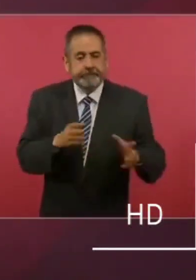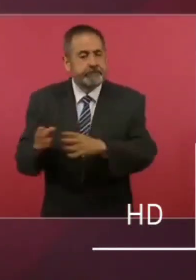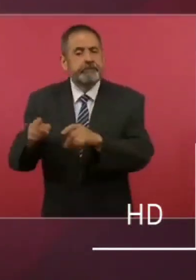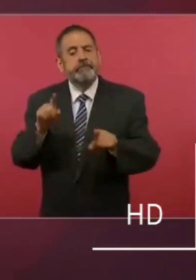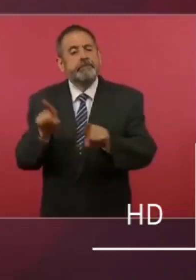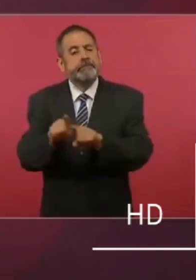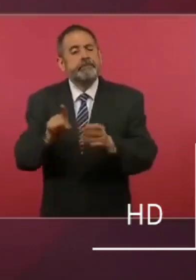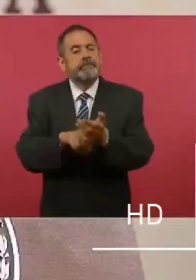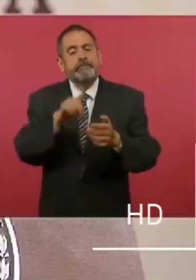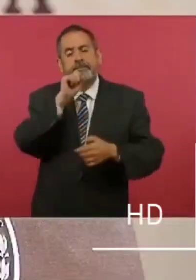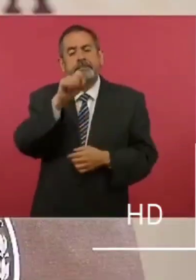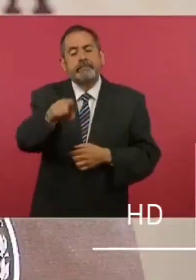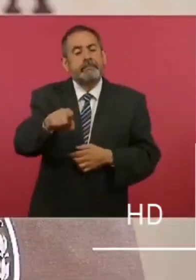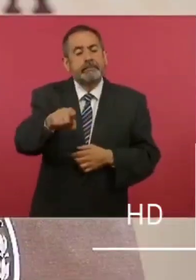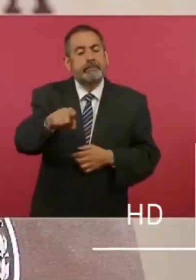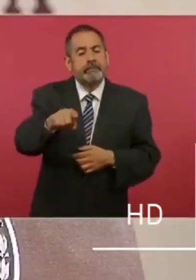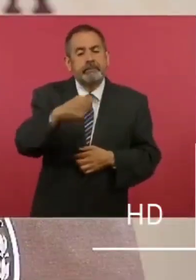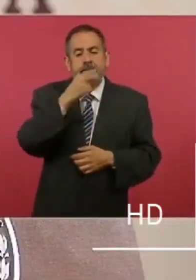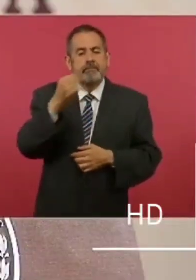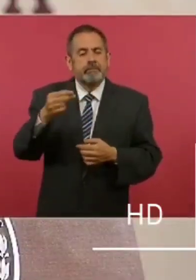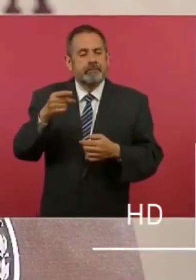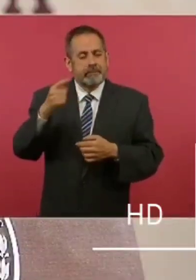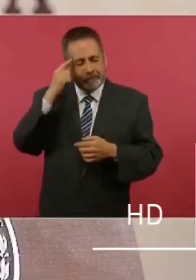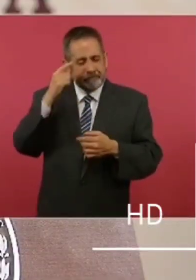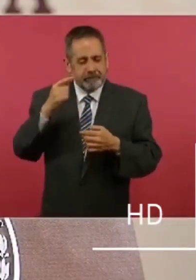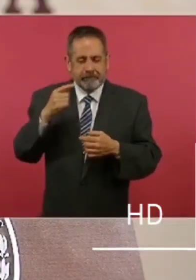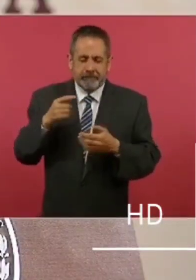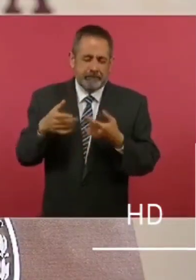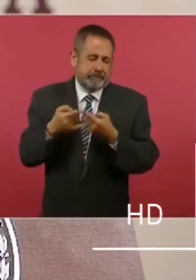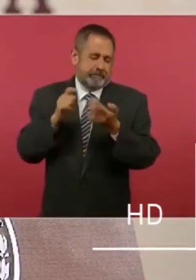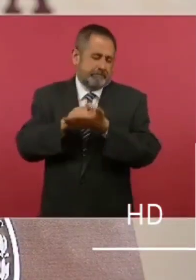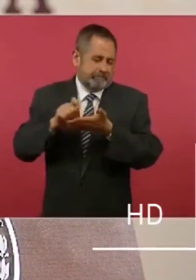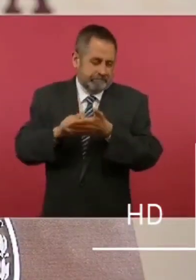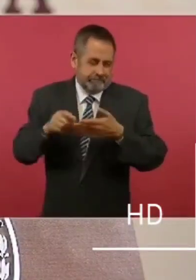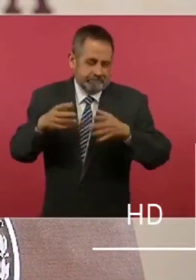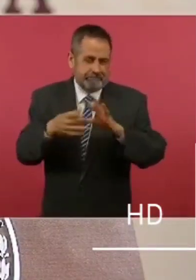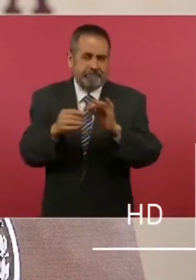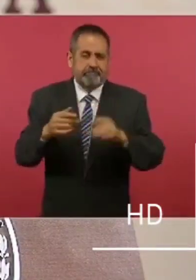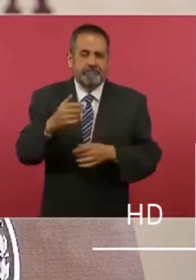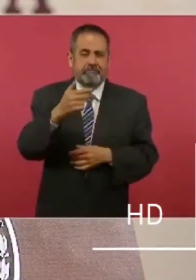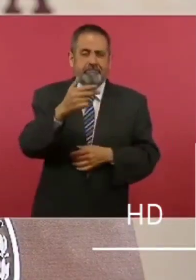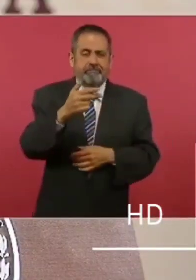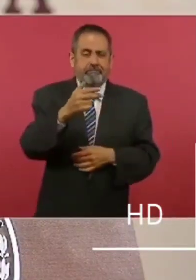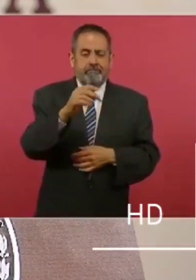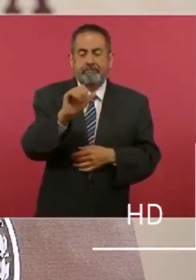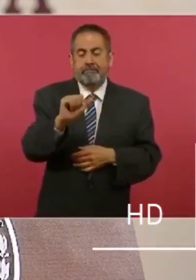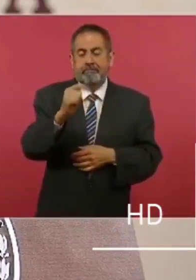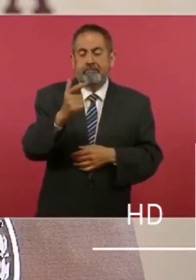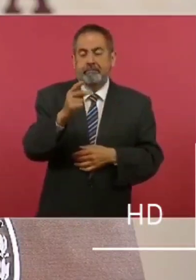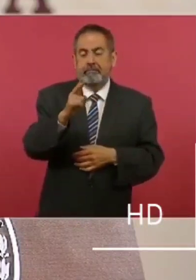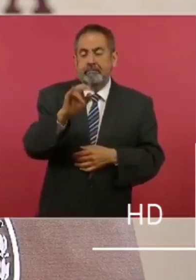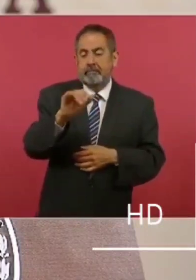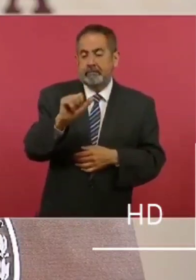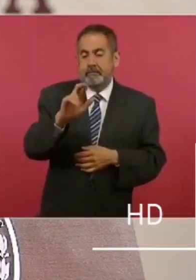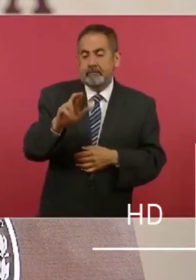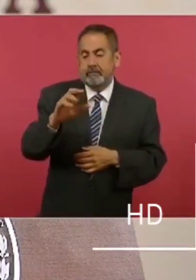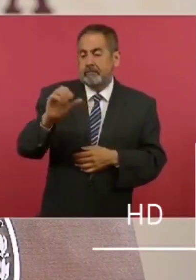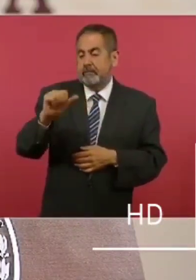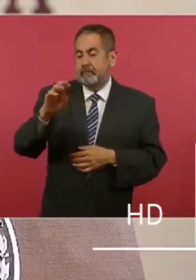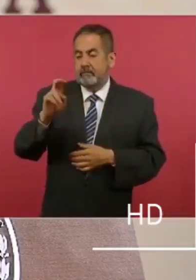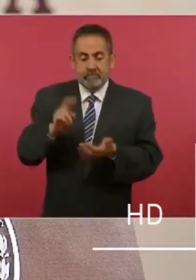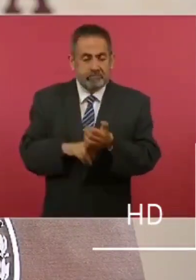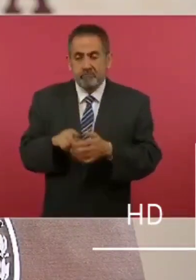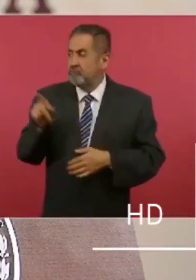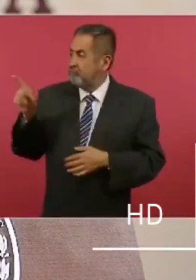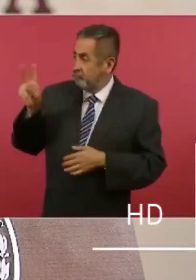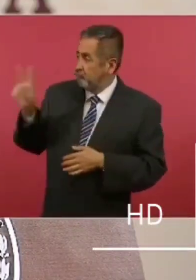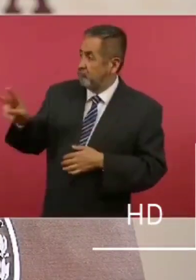por supuesto, un referente del conservadurismo en México, Héctor Aguilar Camín, acusó al presidente de atacar